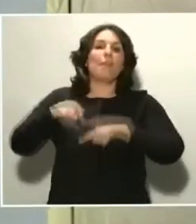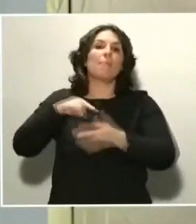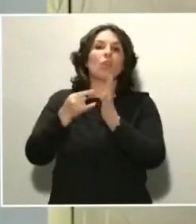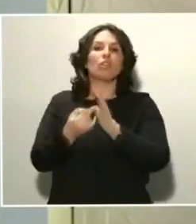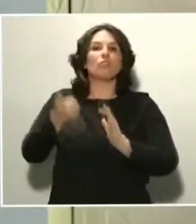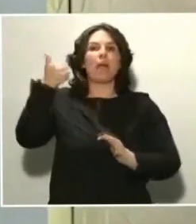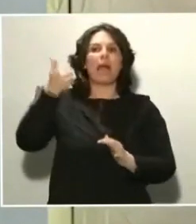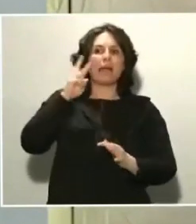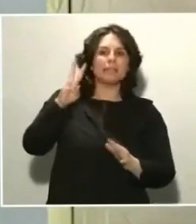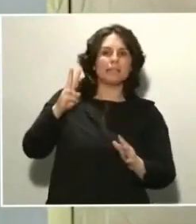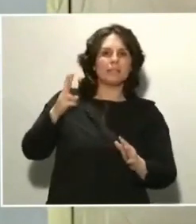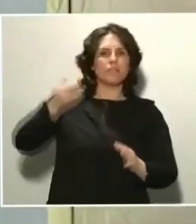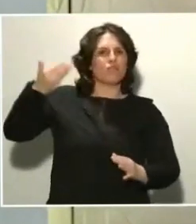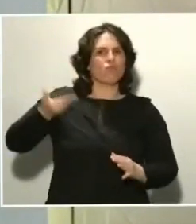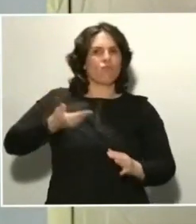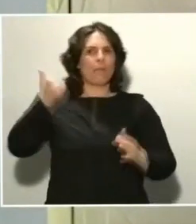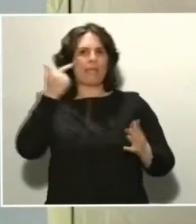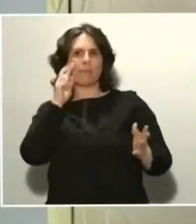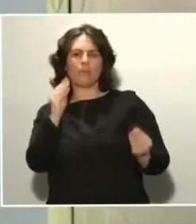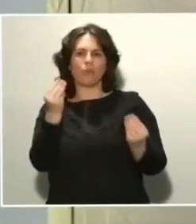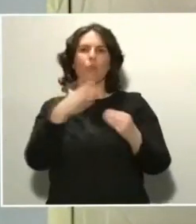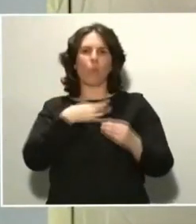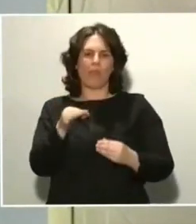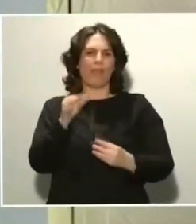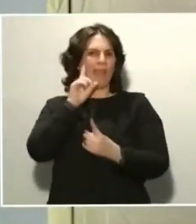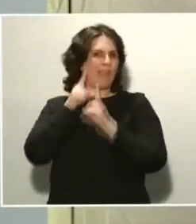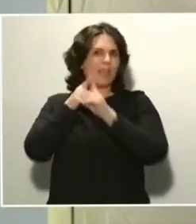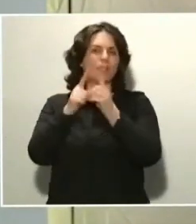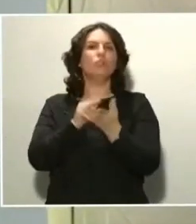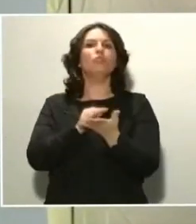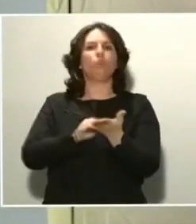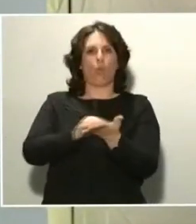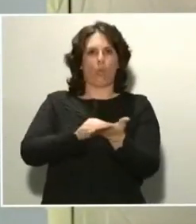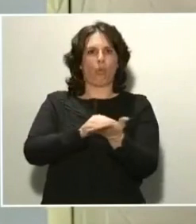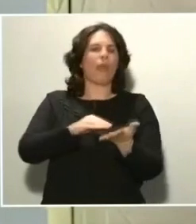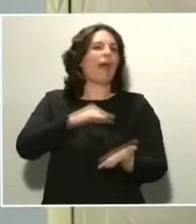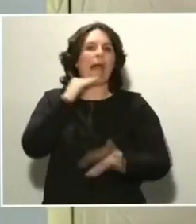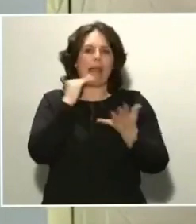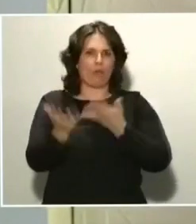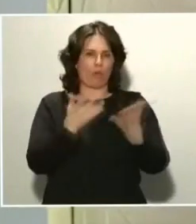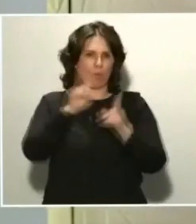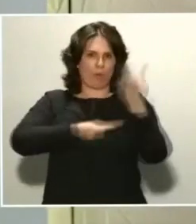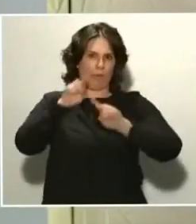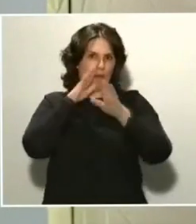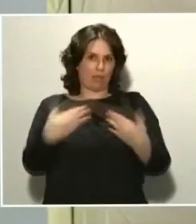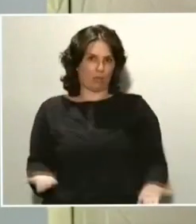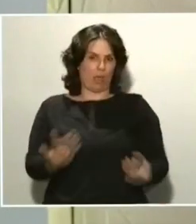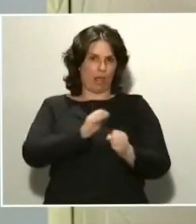específicamente dirigidos a arreglar, digamos, a resolver el problema actual, el problema agudo.